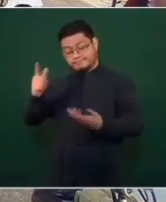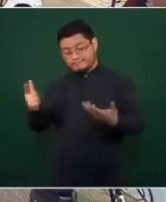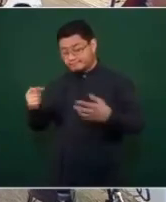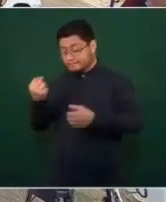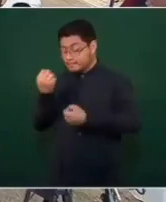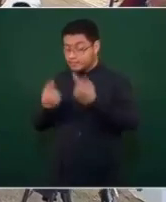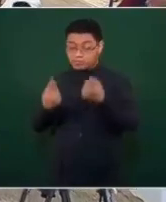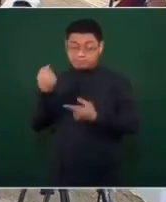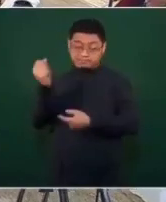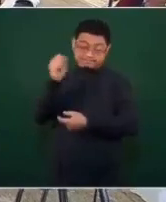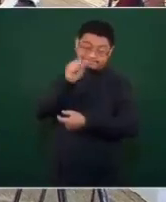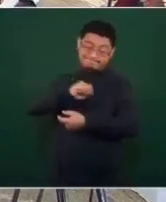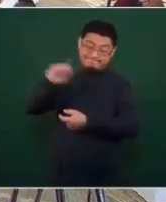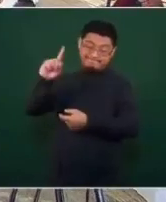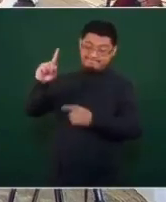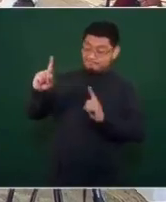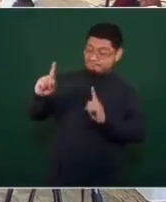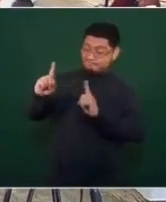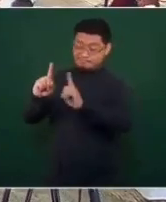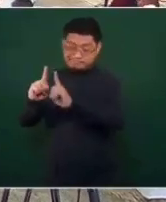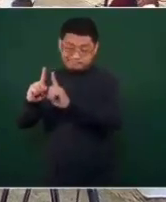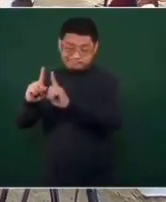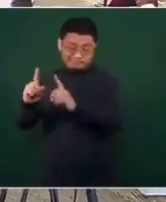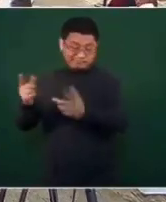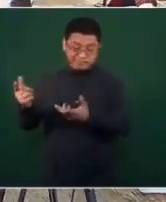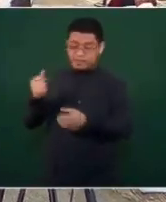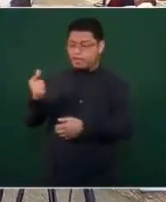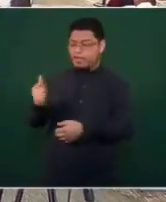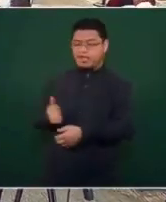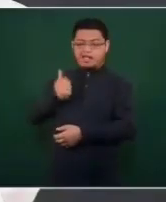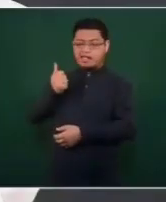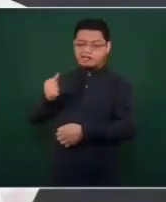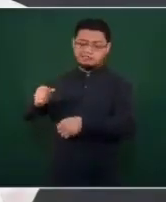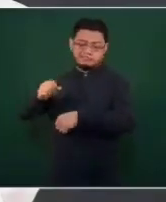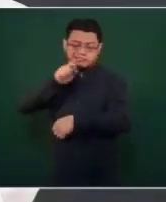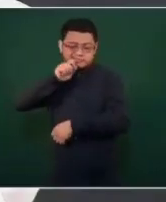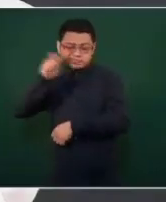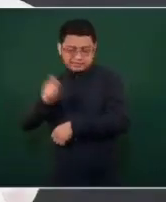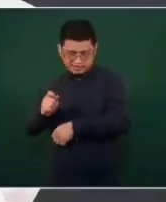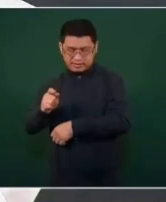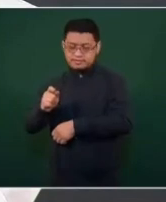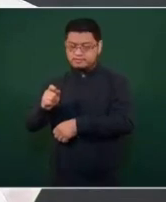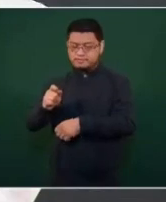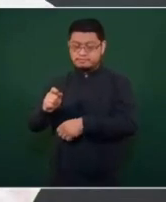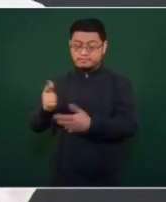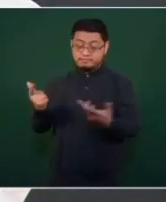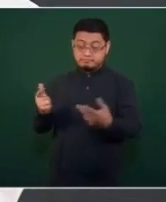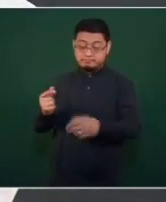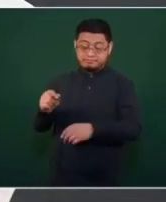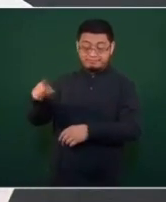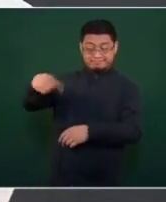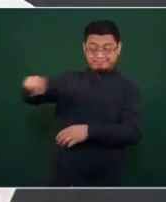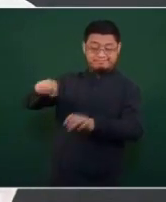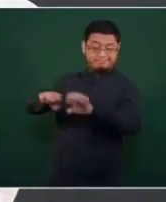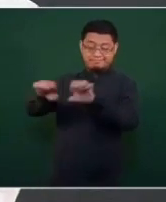funcionarios, con el contubernio de autoridades, de las llamadas factureras.